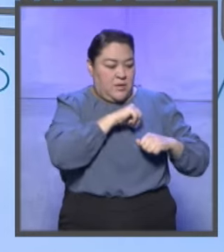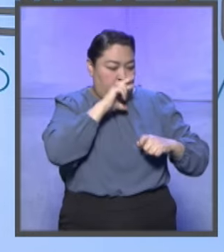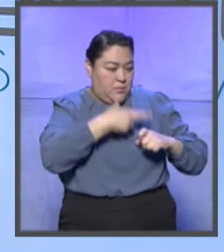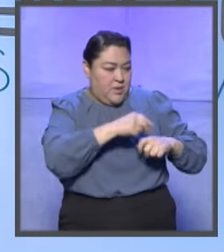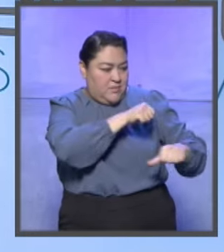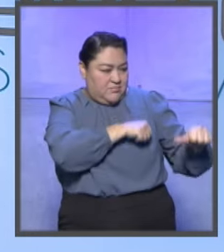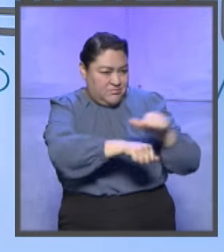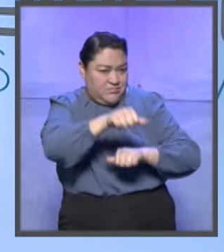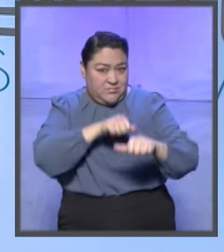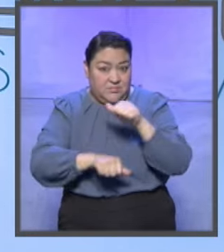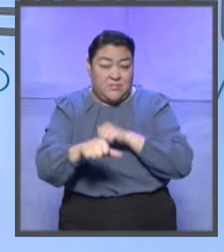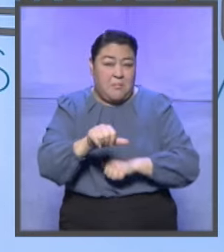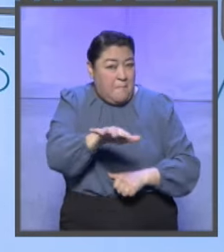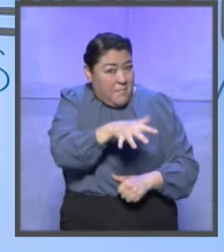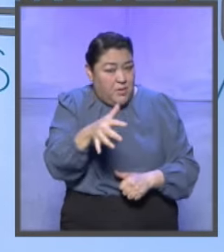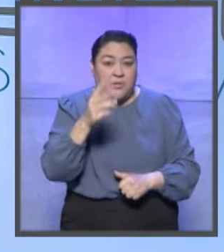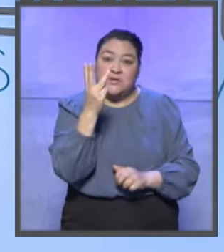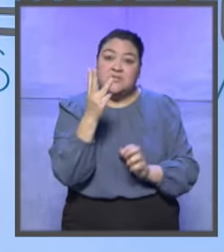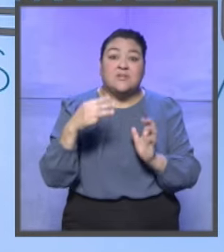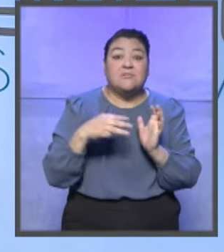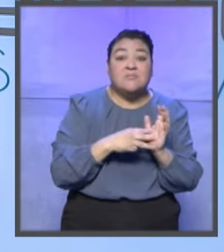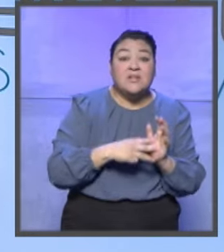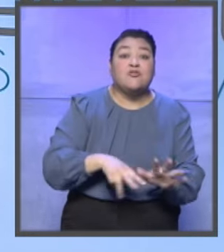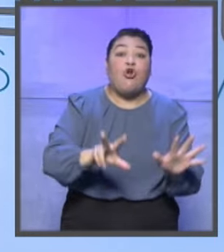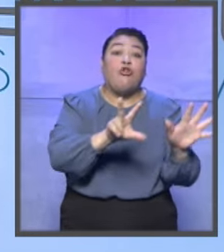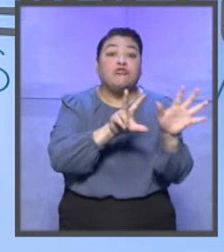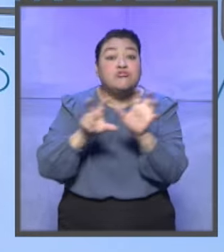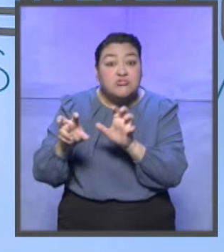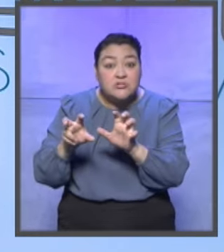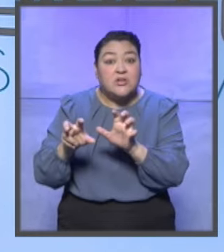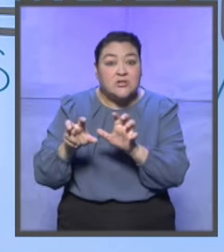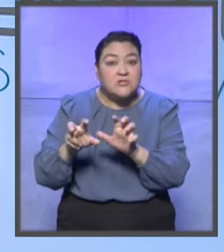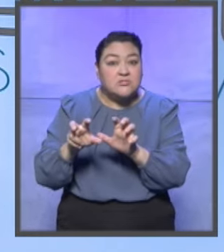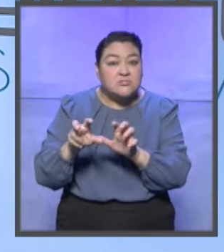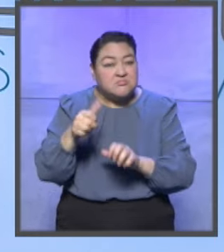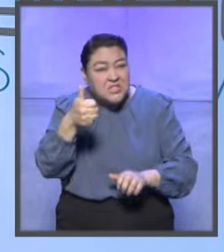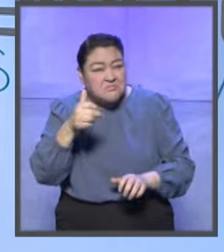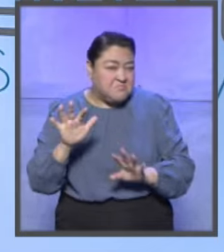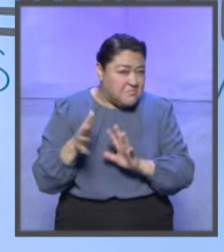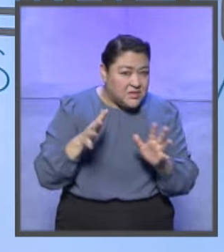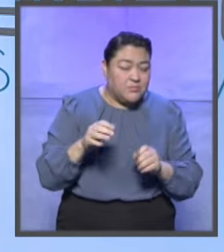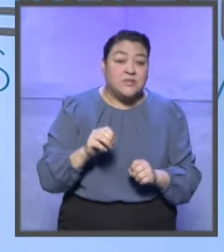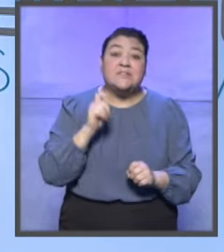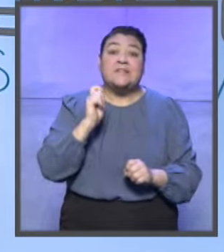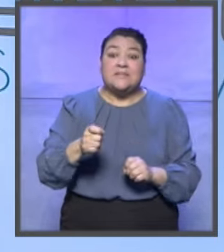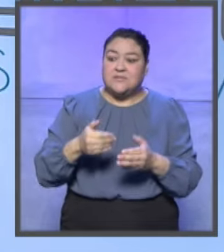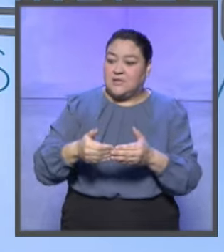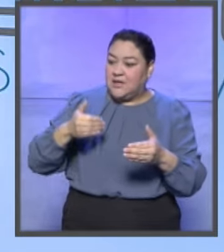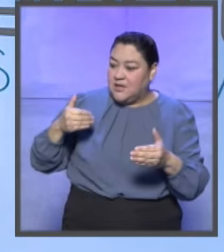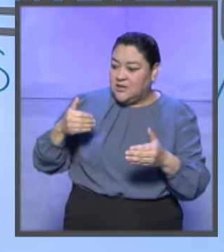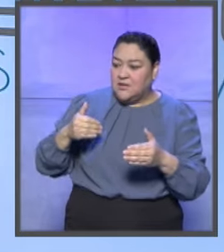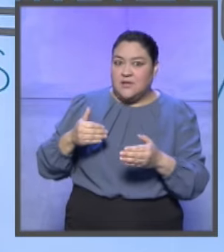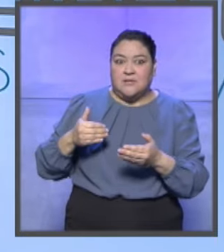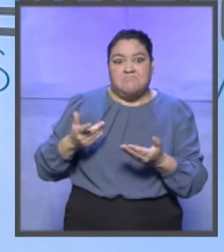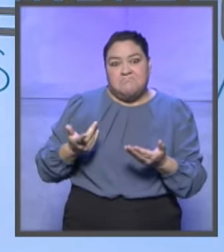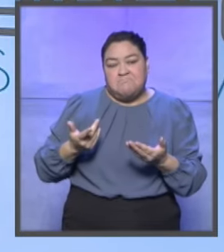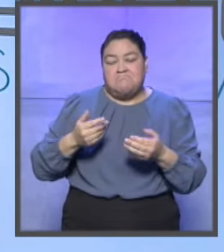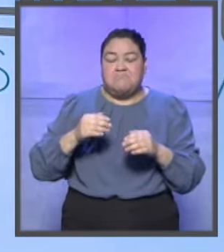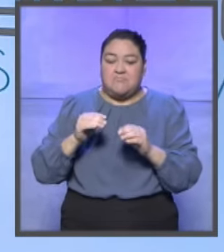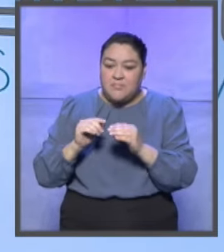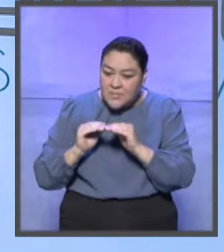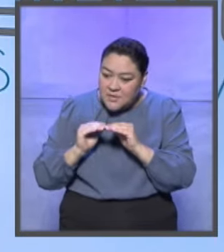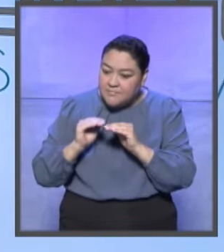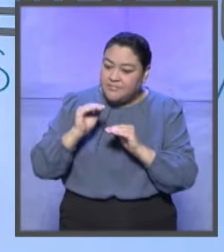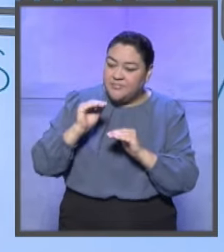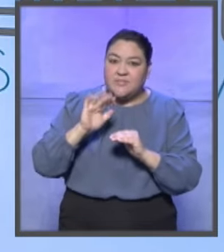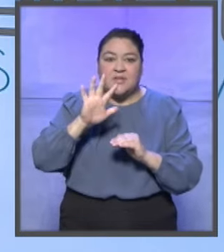ochocientos seis cargos, si mi memoria no falla, lo que equivale también a un cinco por ciento de aumento en relación con la elección ordinaria anterior.